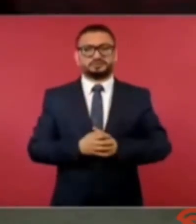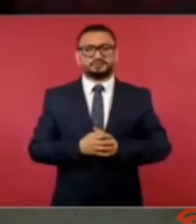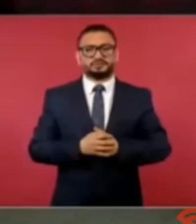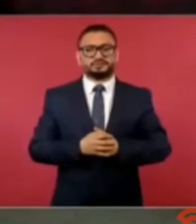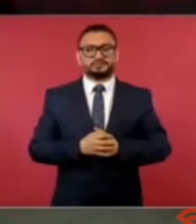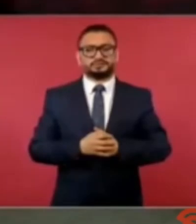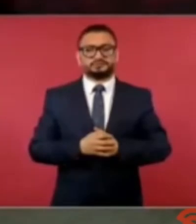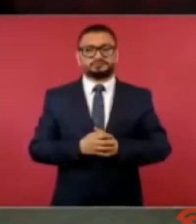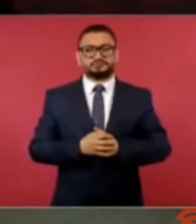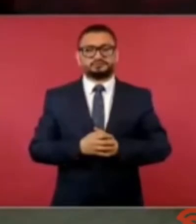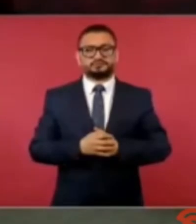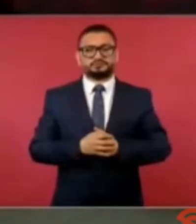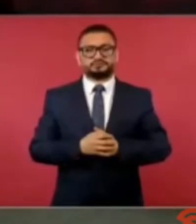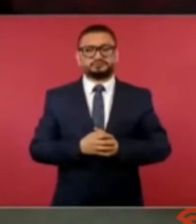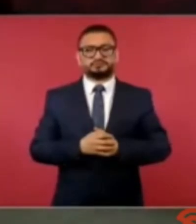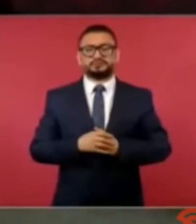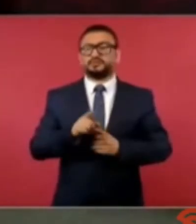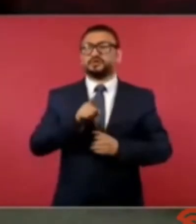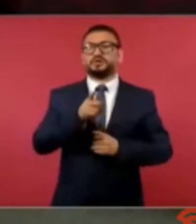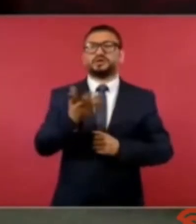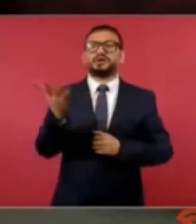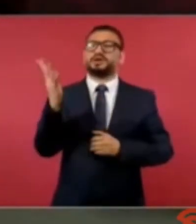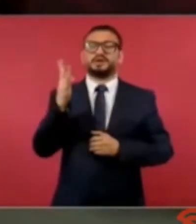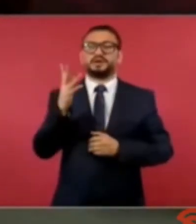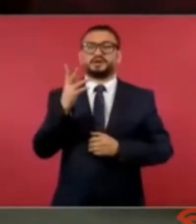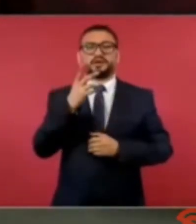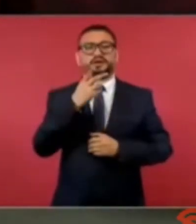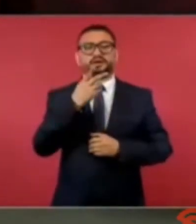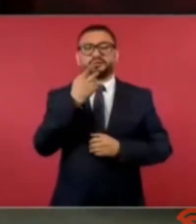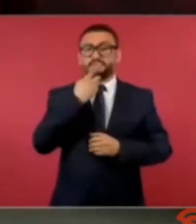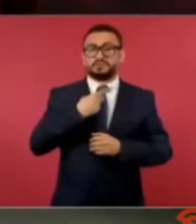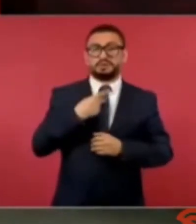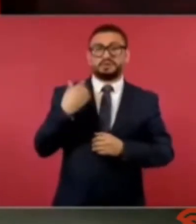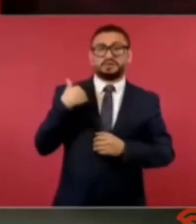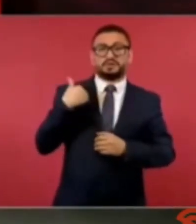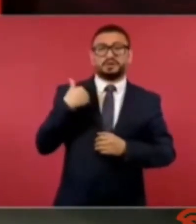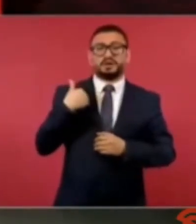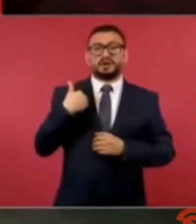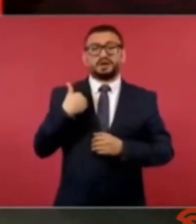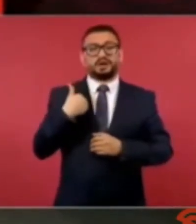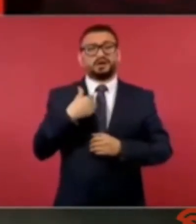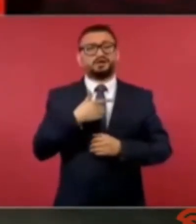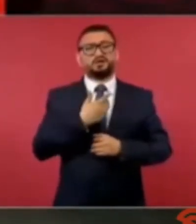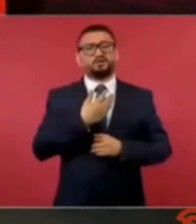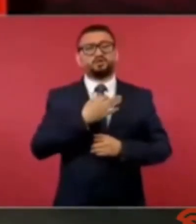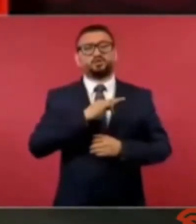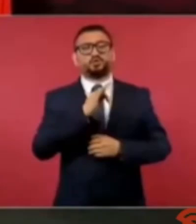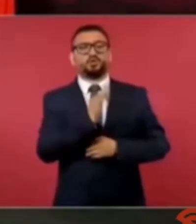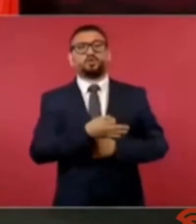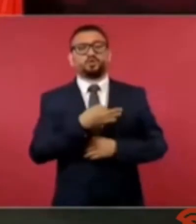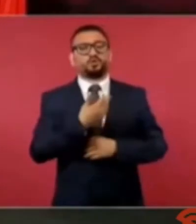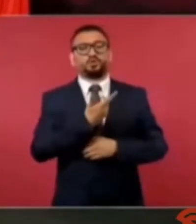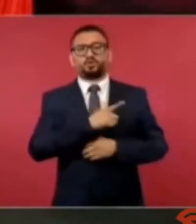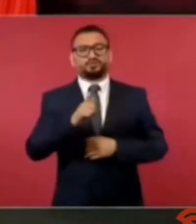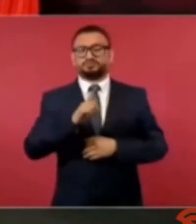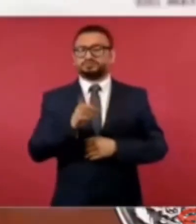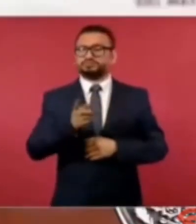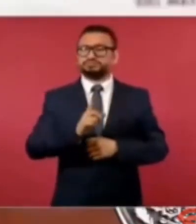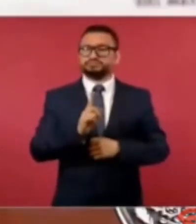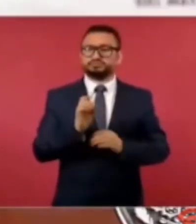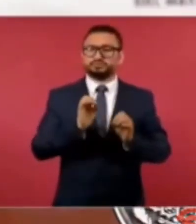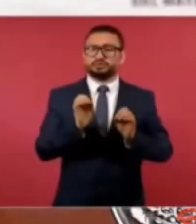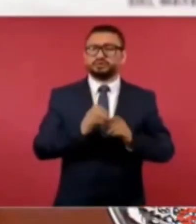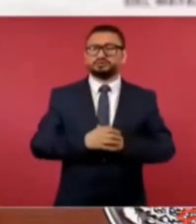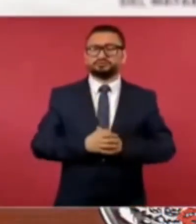nadie me dice este no estamos de acuerdo o